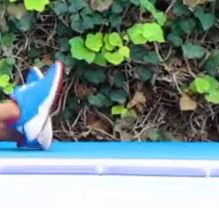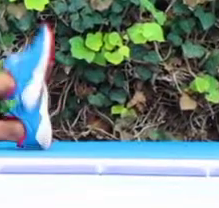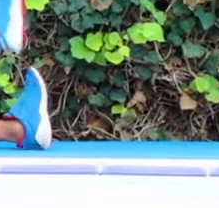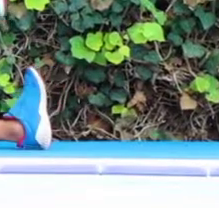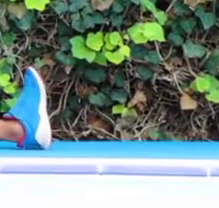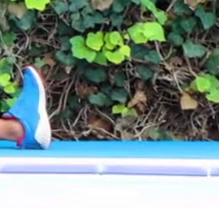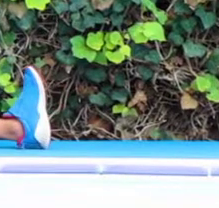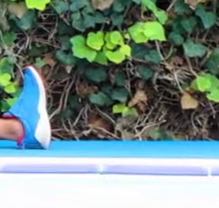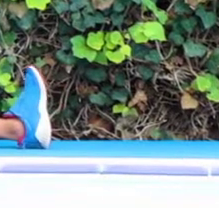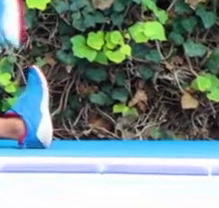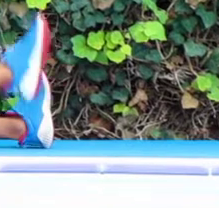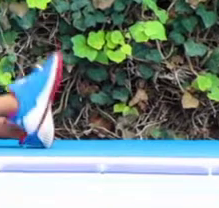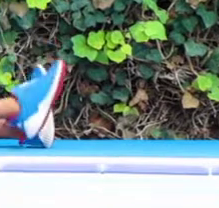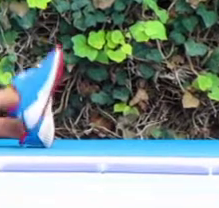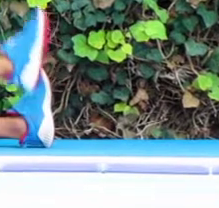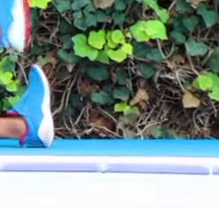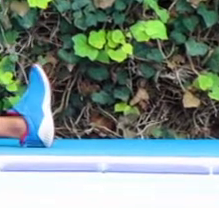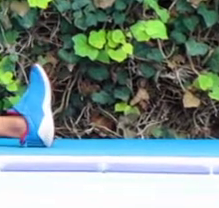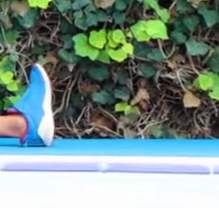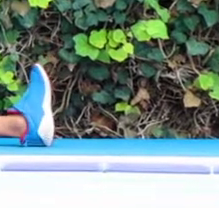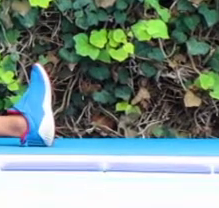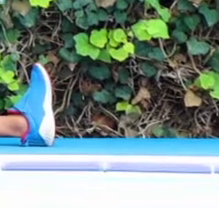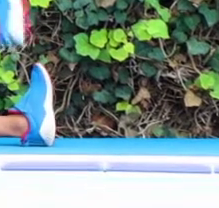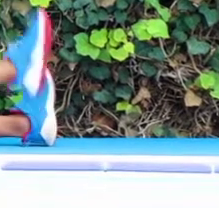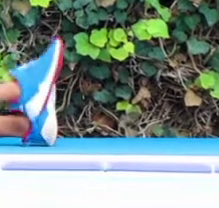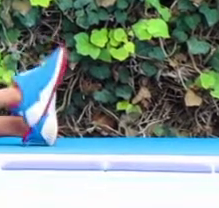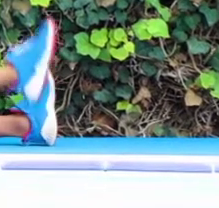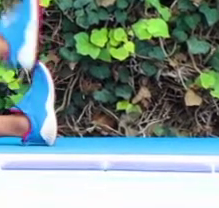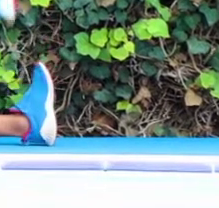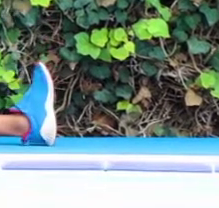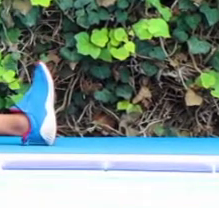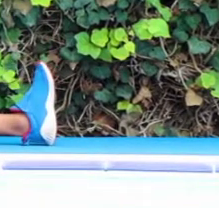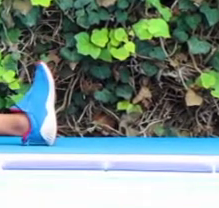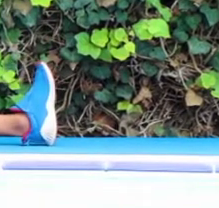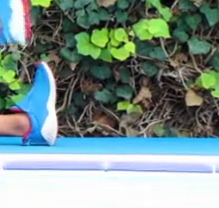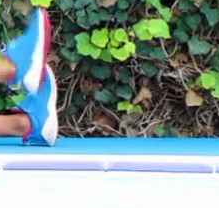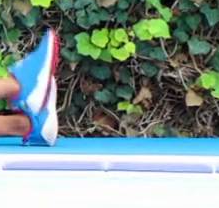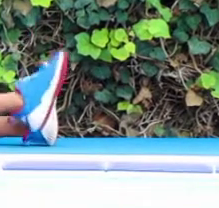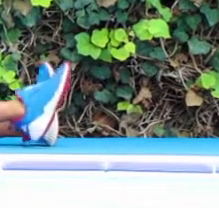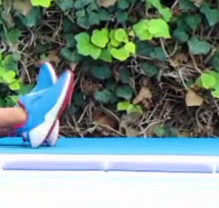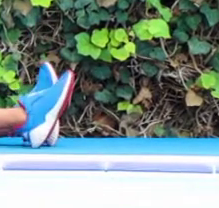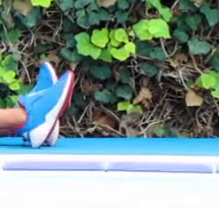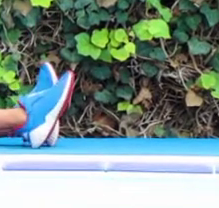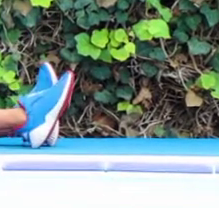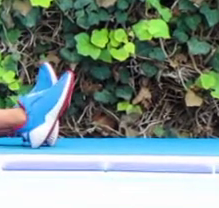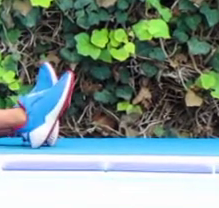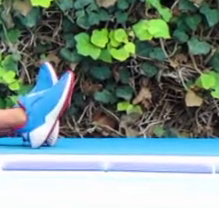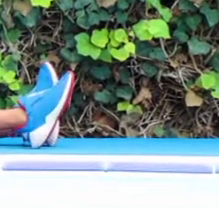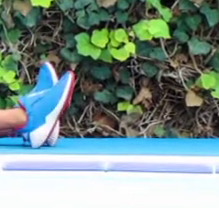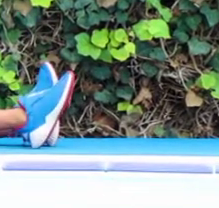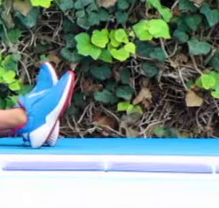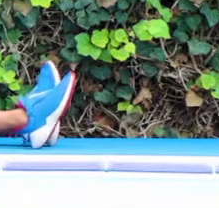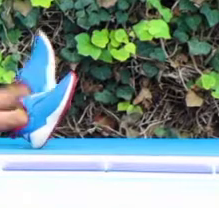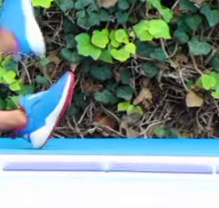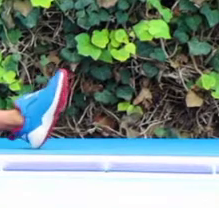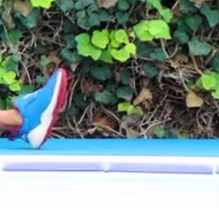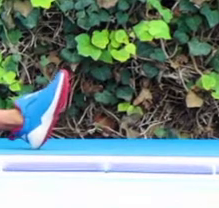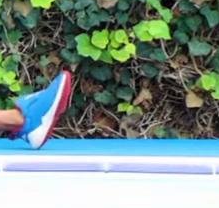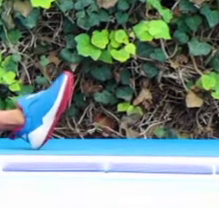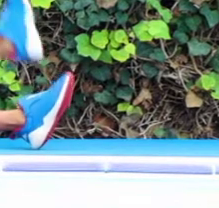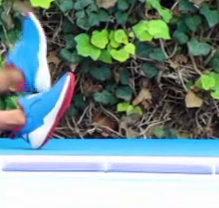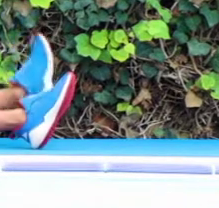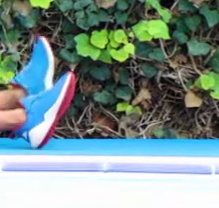veces sin tocar el suelo. Dos más. Estira muy bien. Exacto. Cambiamos. Pie izquierdo.